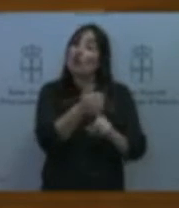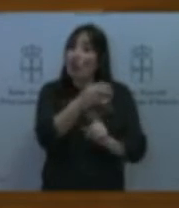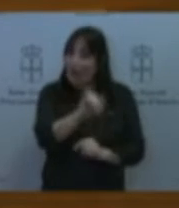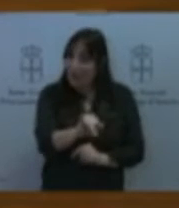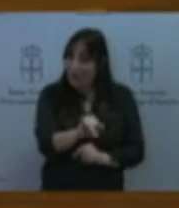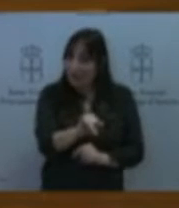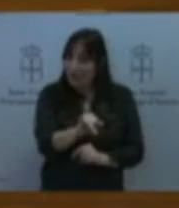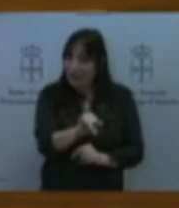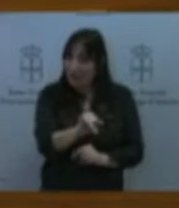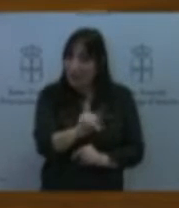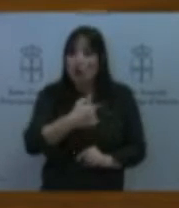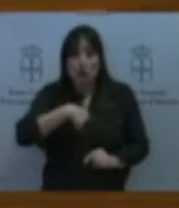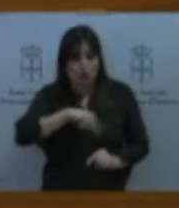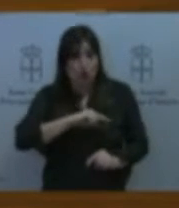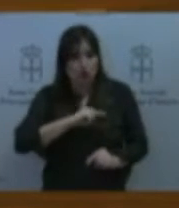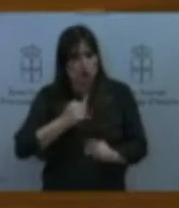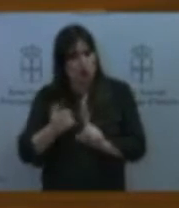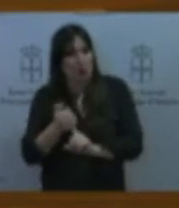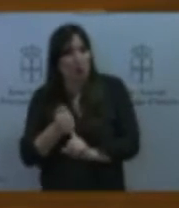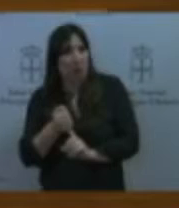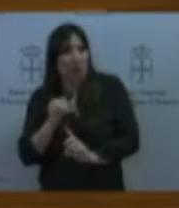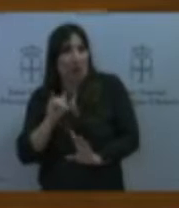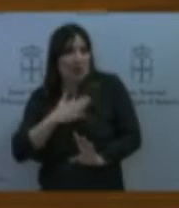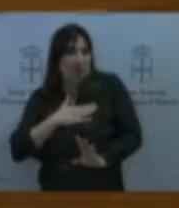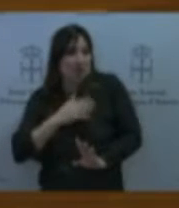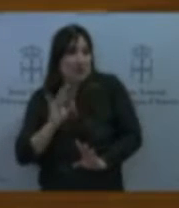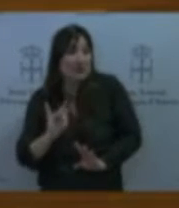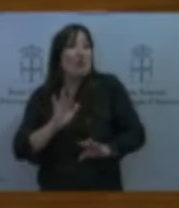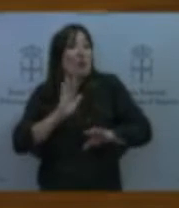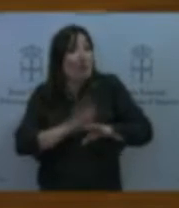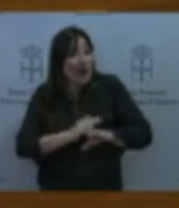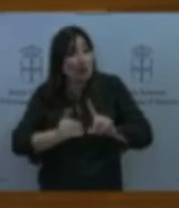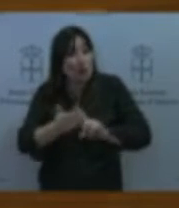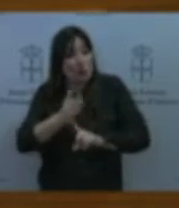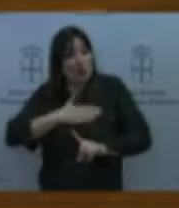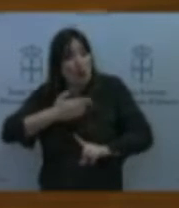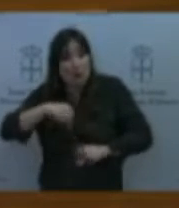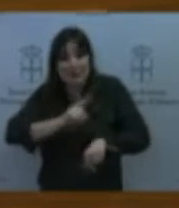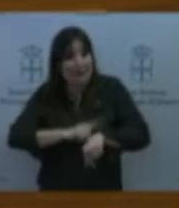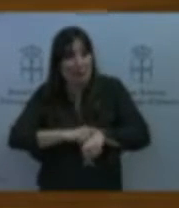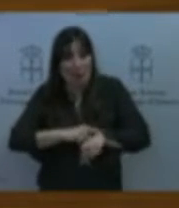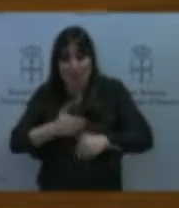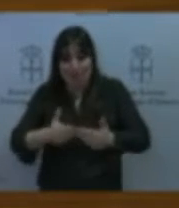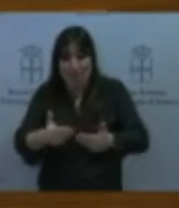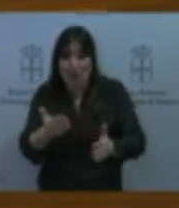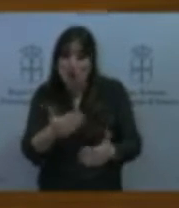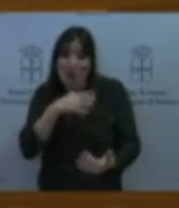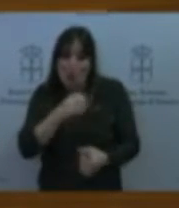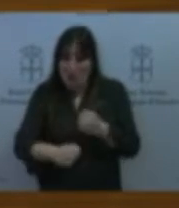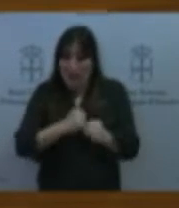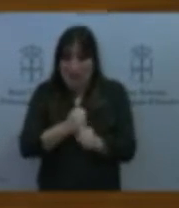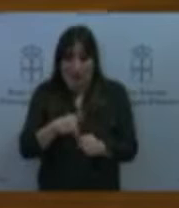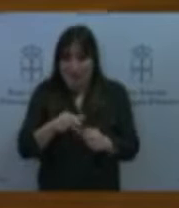pero para la nuestra ya no hay tiempo suficiente de tramitación legislativa en esta cámara que sería añadir